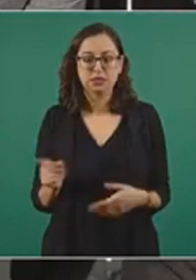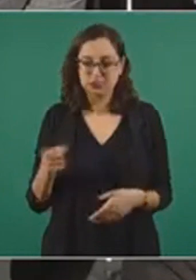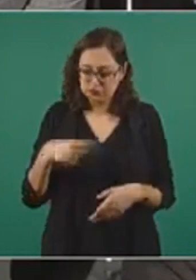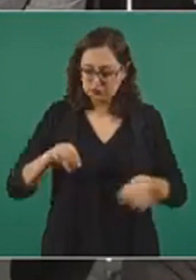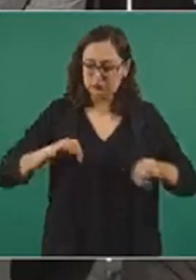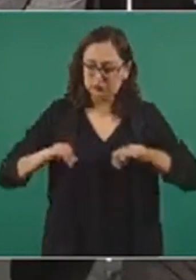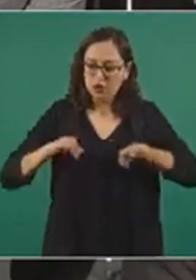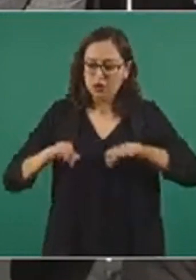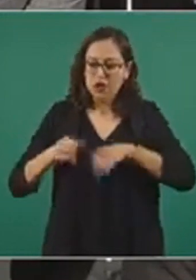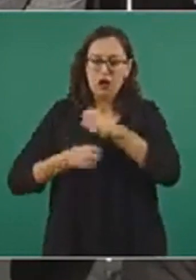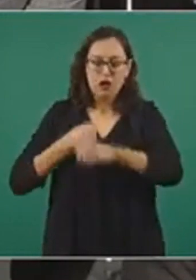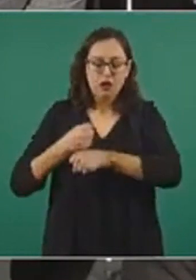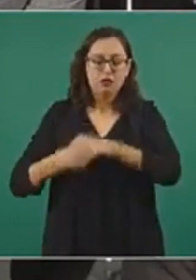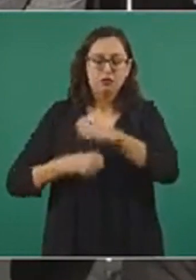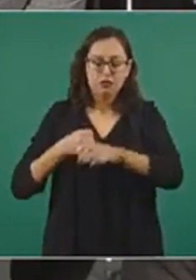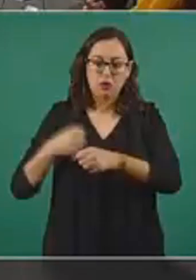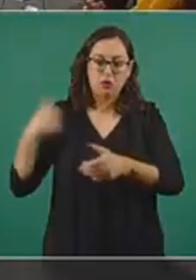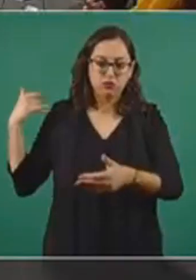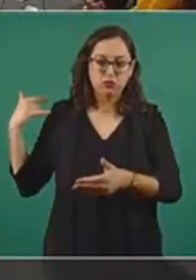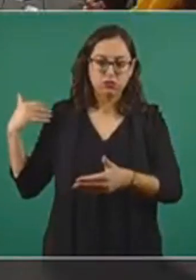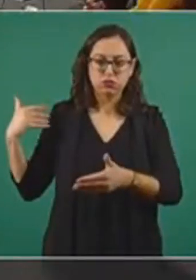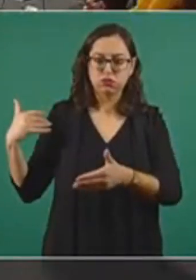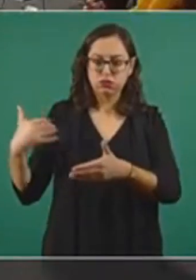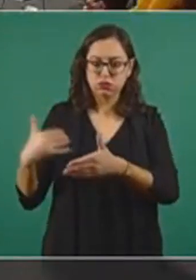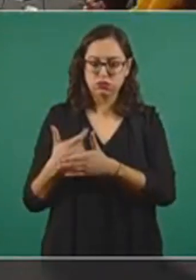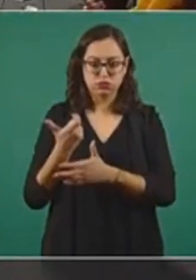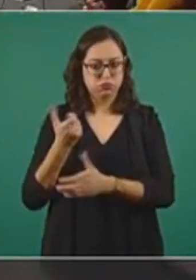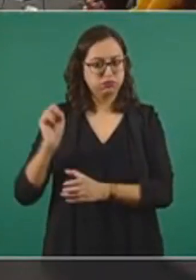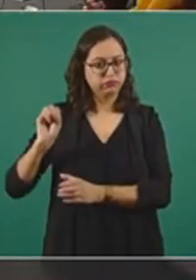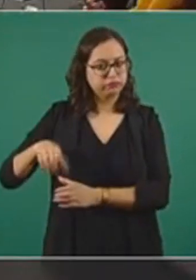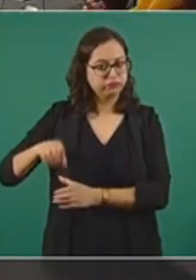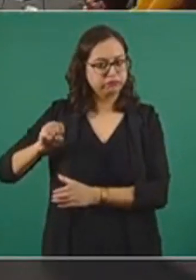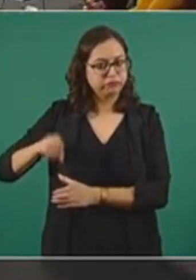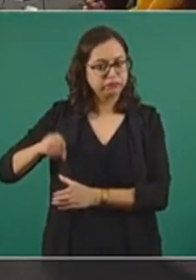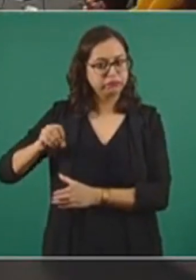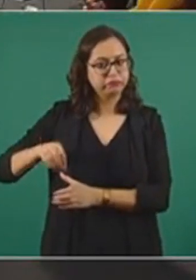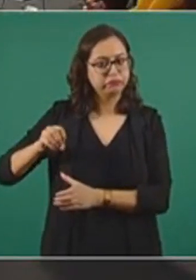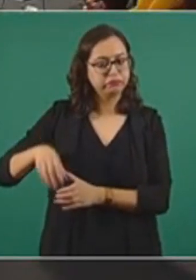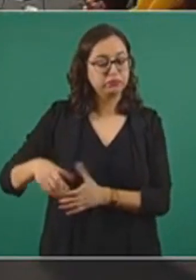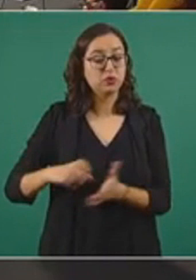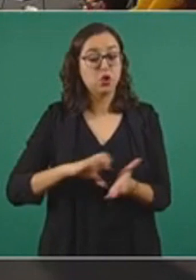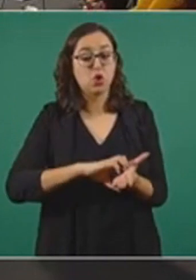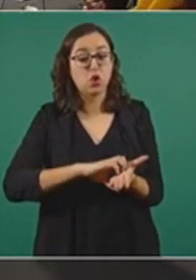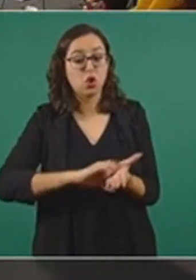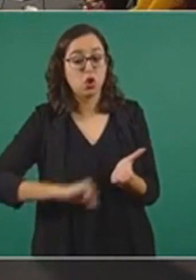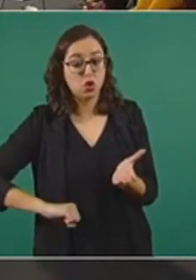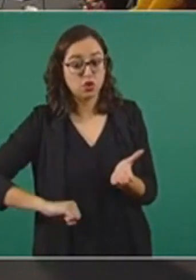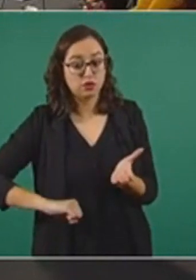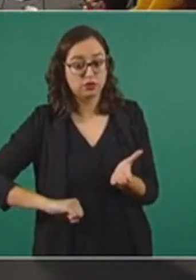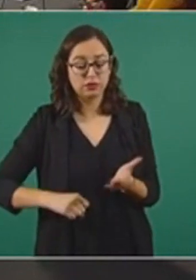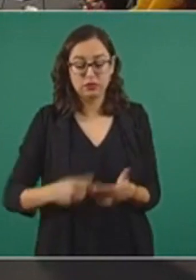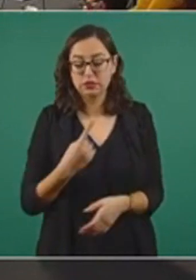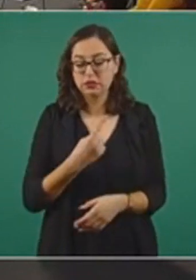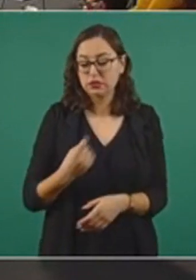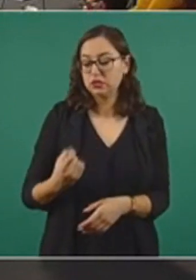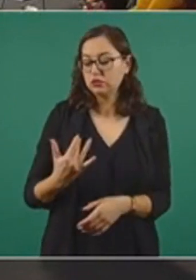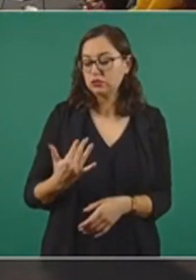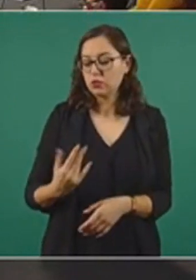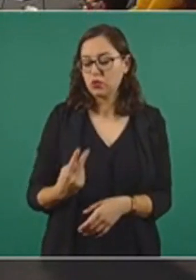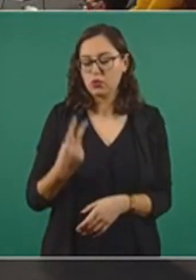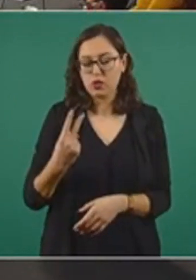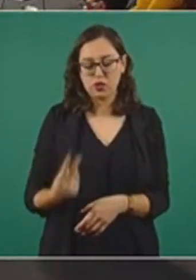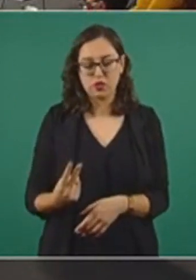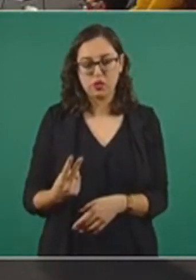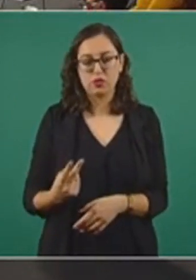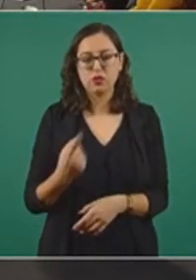años de trabajo y se les fue descontado de su salario bajo el concepto 152 y concepto